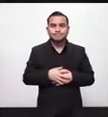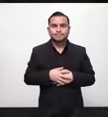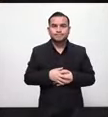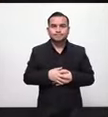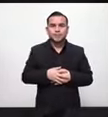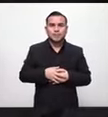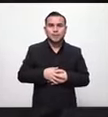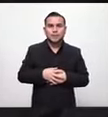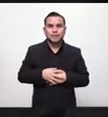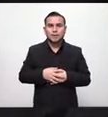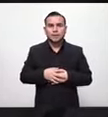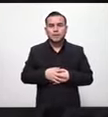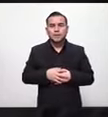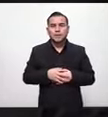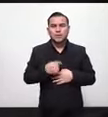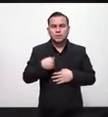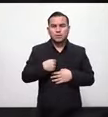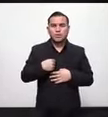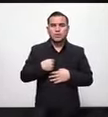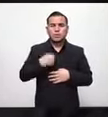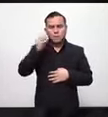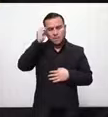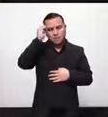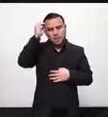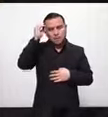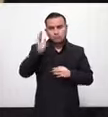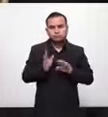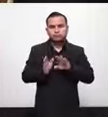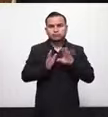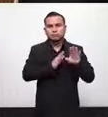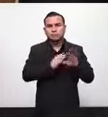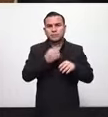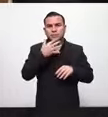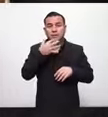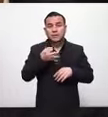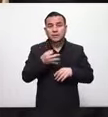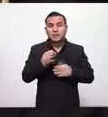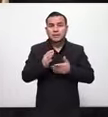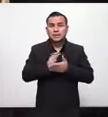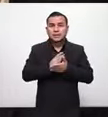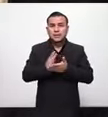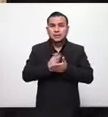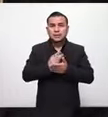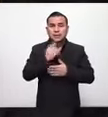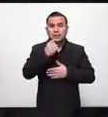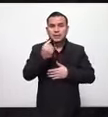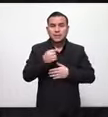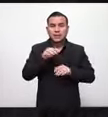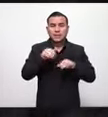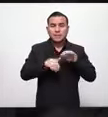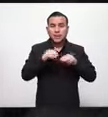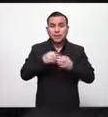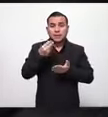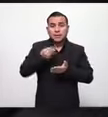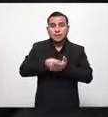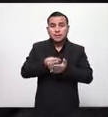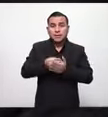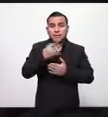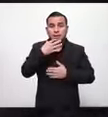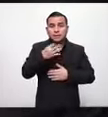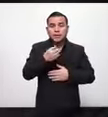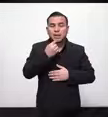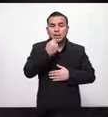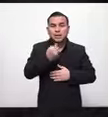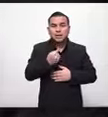secretario privado hacer un paréntesis cuando recién vine acá no estaba la compañía de nuestra ministra de economía había